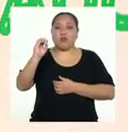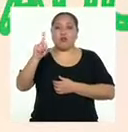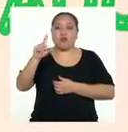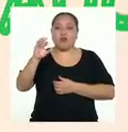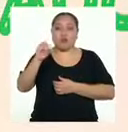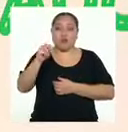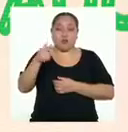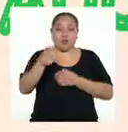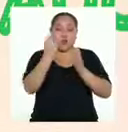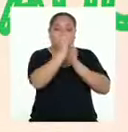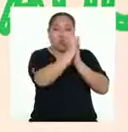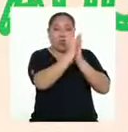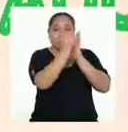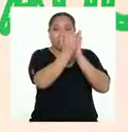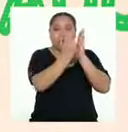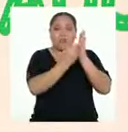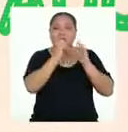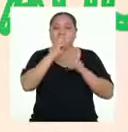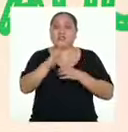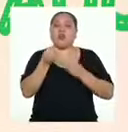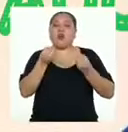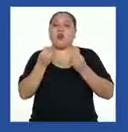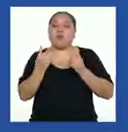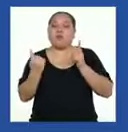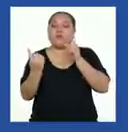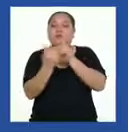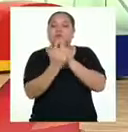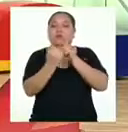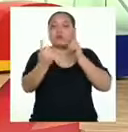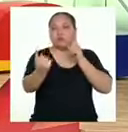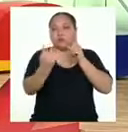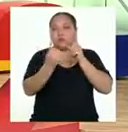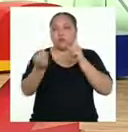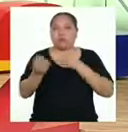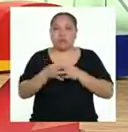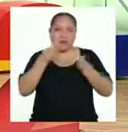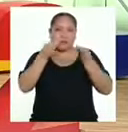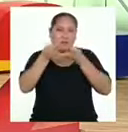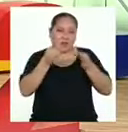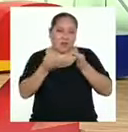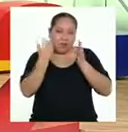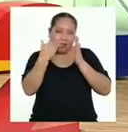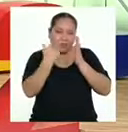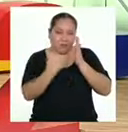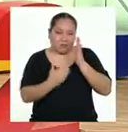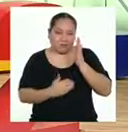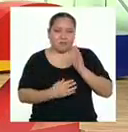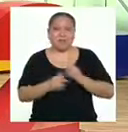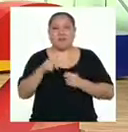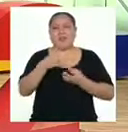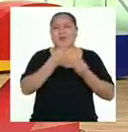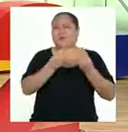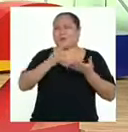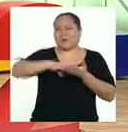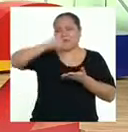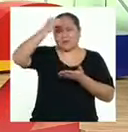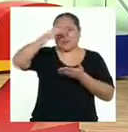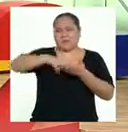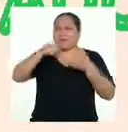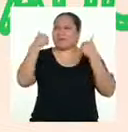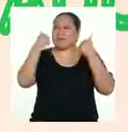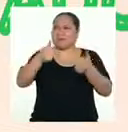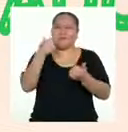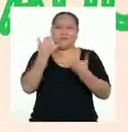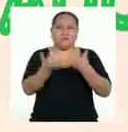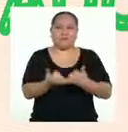explica cómo debería darse la interacción entre las personas. Realmente ha sido mucho aprendizaje genial el día de